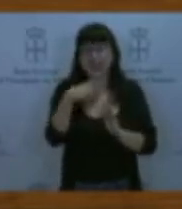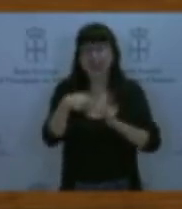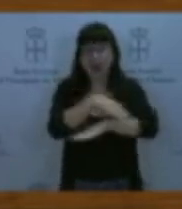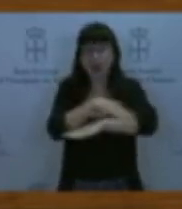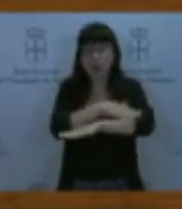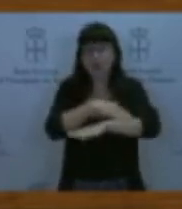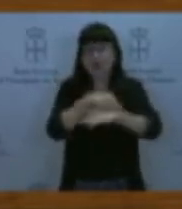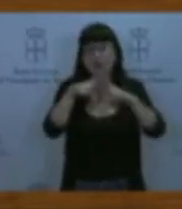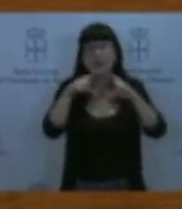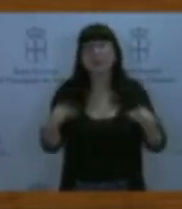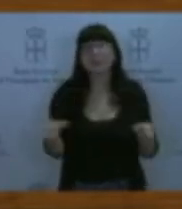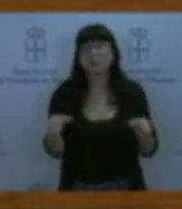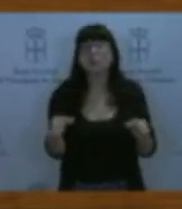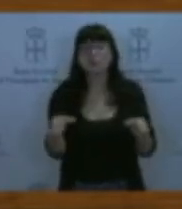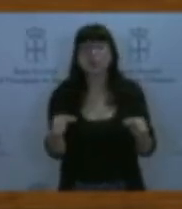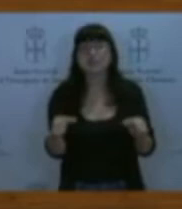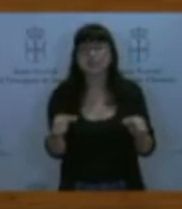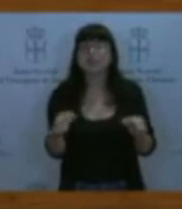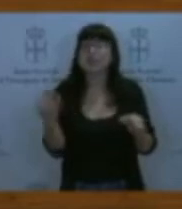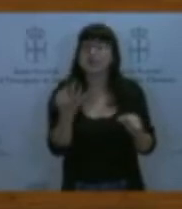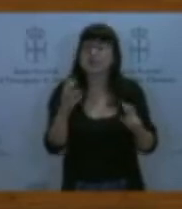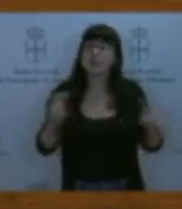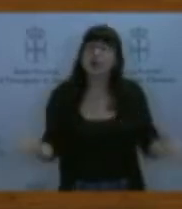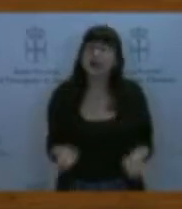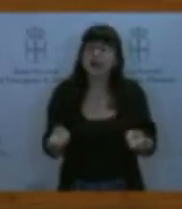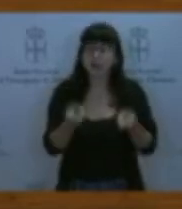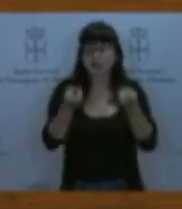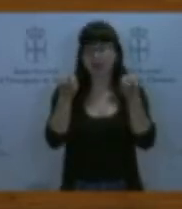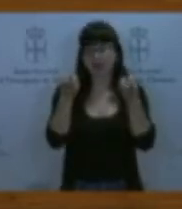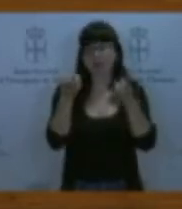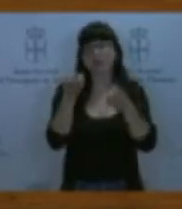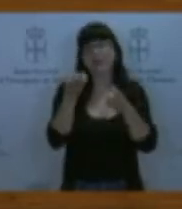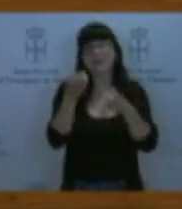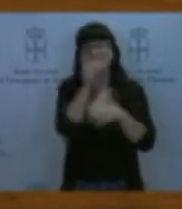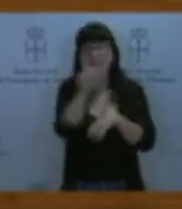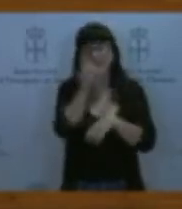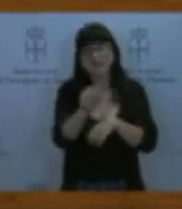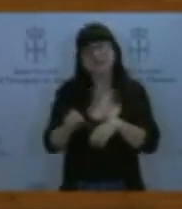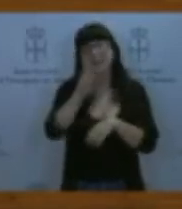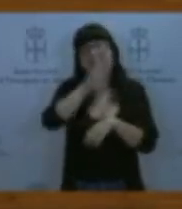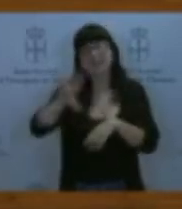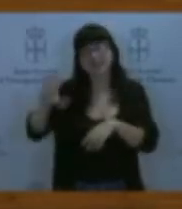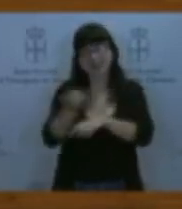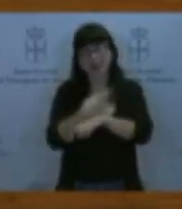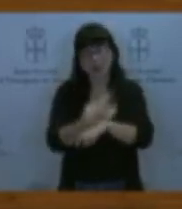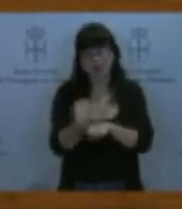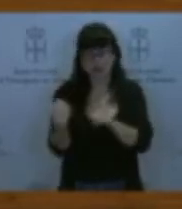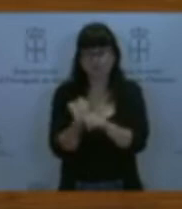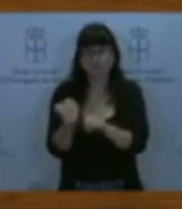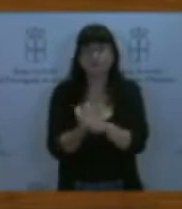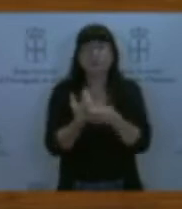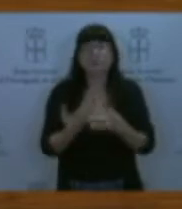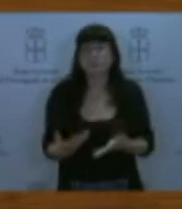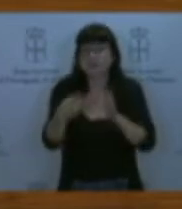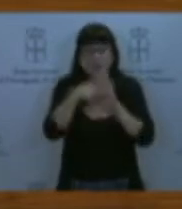recuperación de una de las 35 horas semanales en la Administración asturiana. La normativa básica, las reglas de la Ley Orgánica de Estabilidad